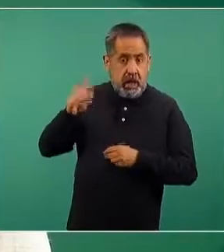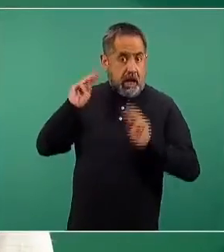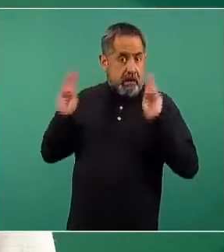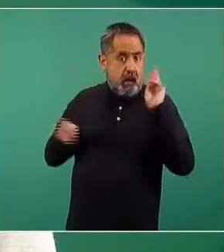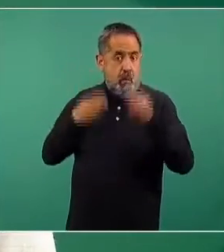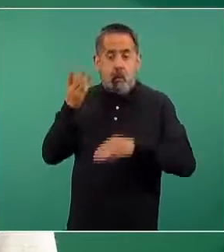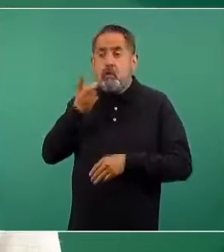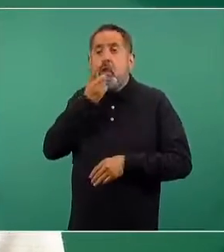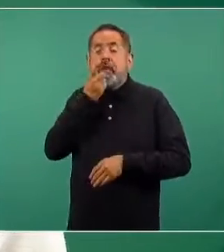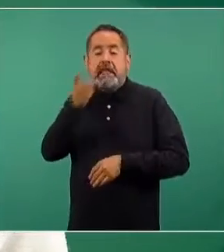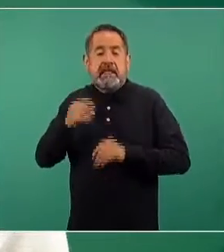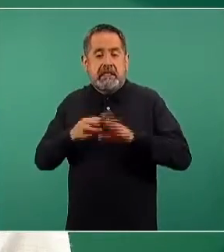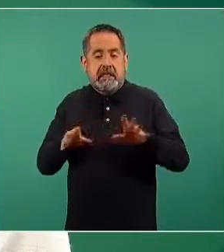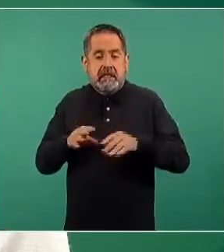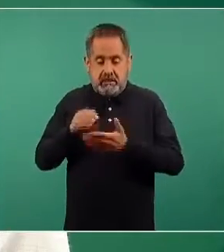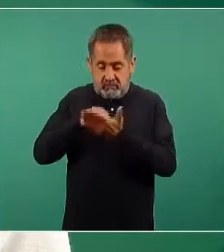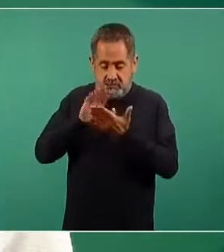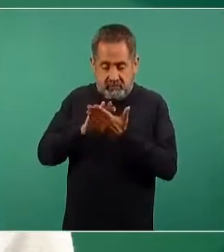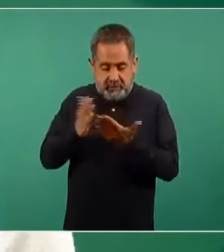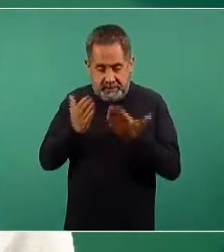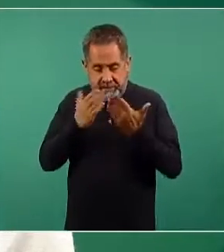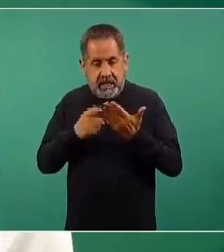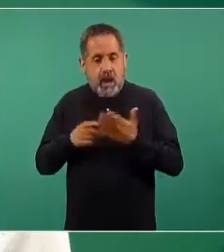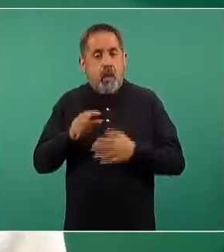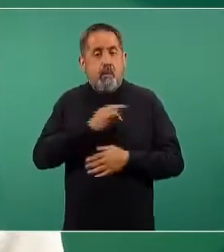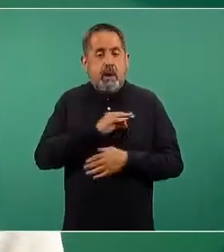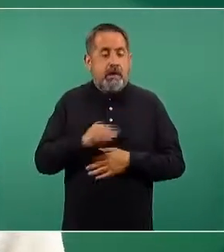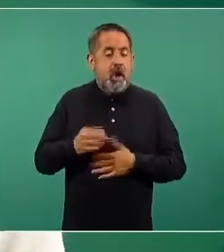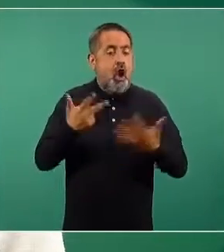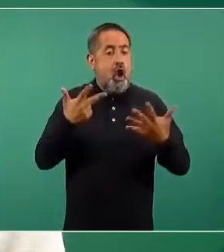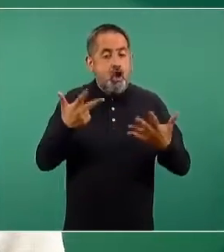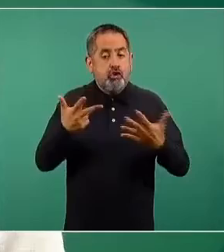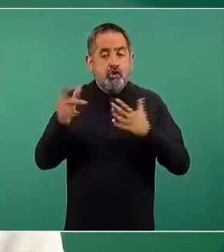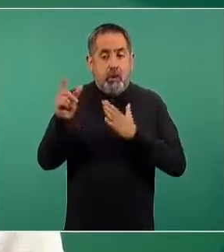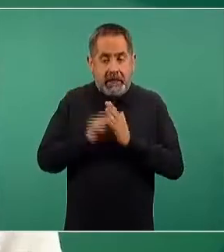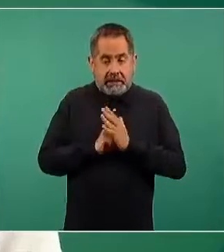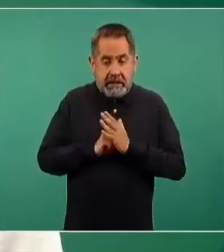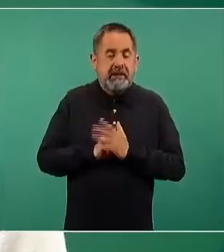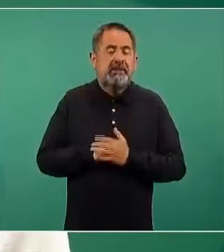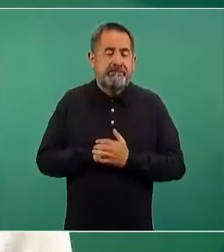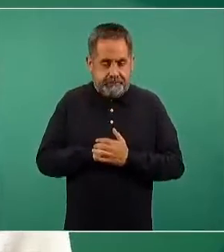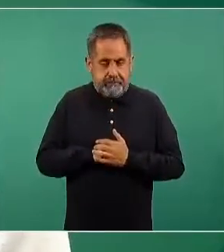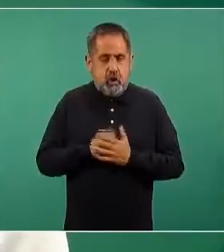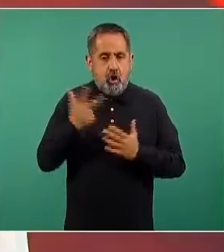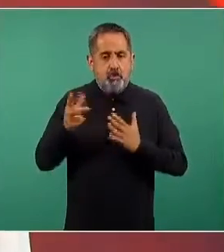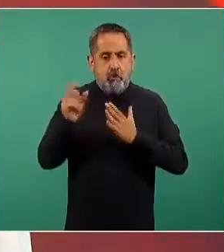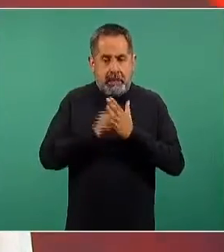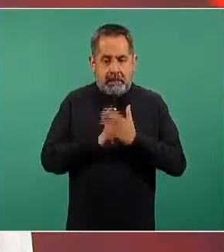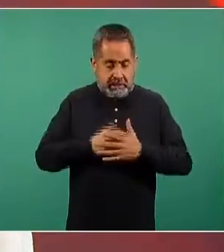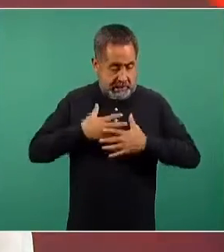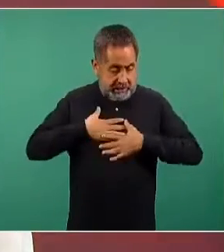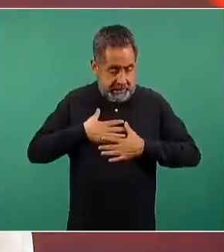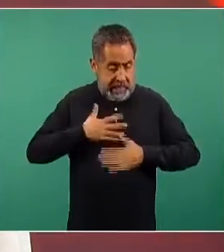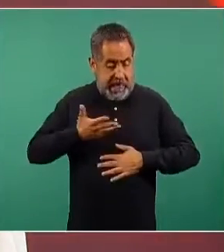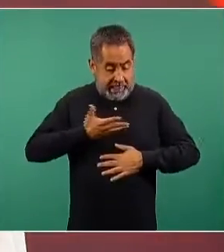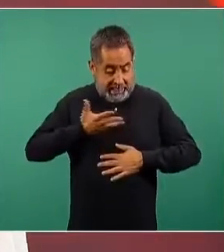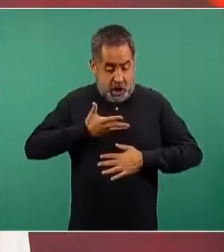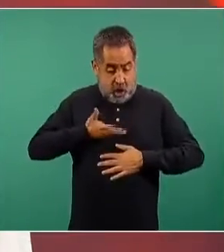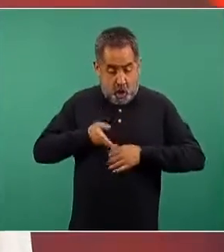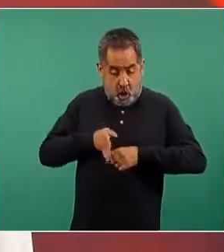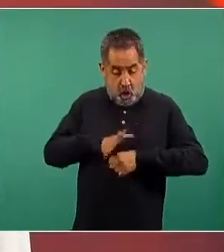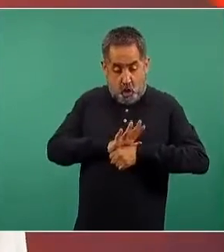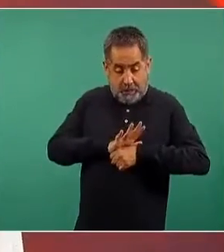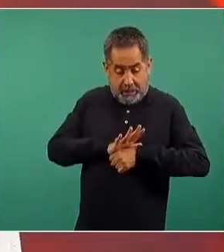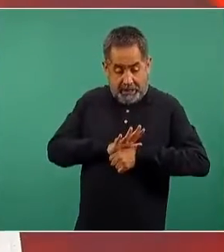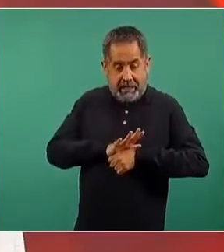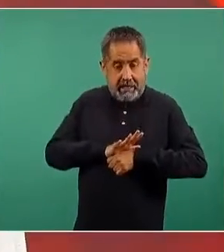en el mundo puede documentar que hasta ocho meses, las personas que ya tuvieron COVID, ocho